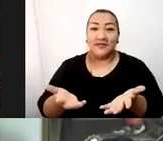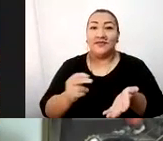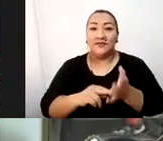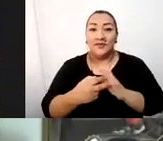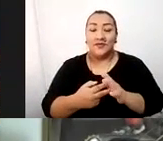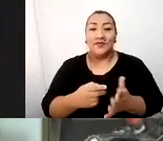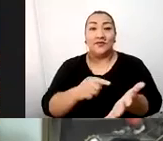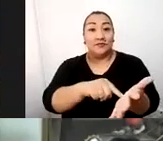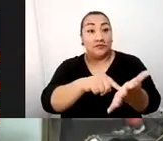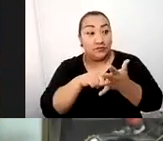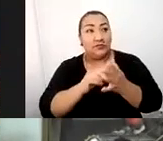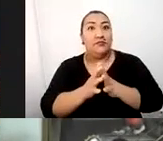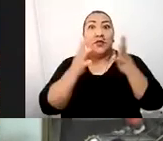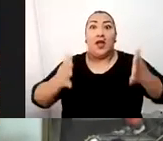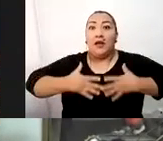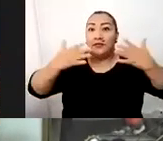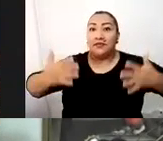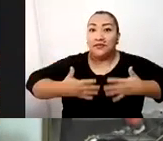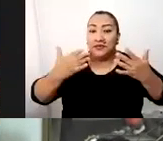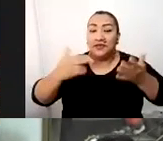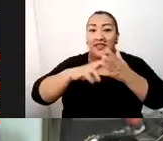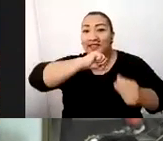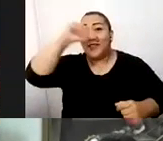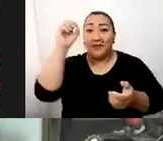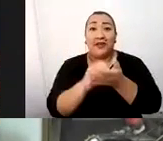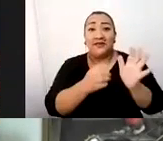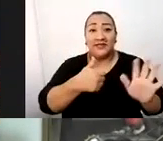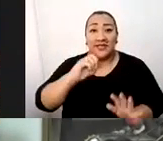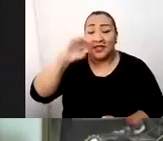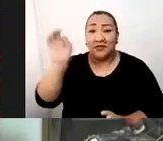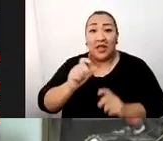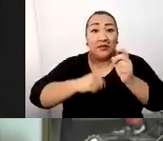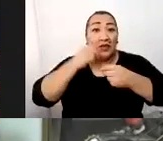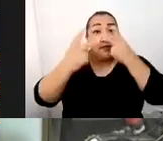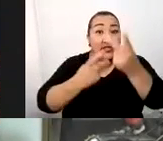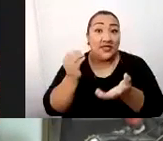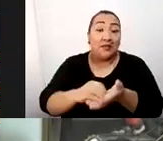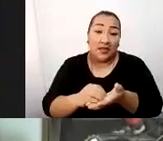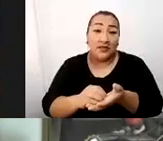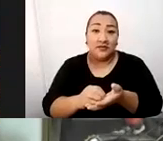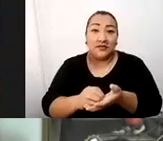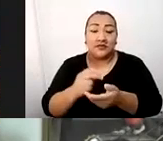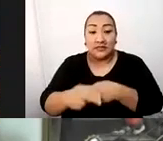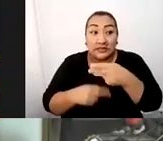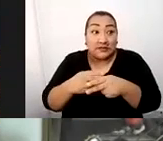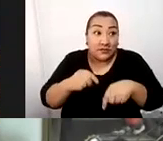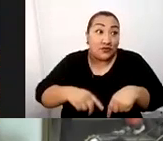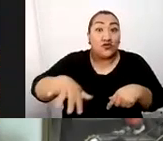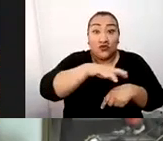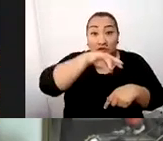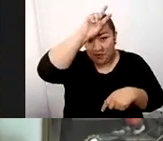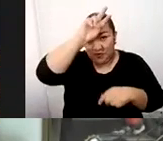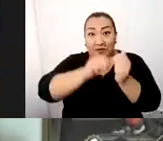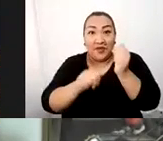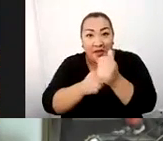dado una gran alegría de haber ganado un 60% de visitantes que son nacionales ustedes, queridos hermanos, para